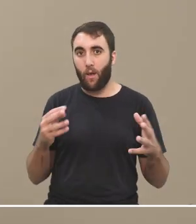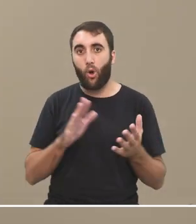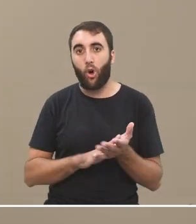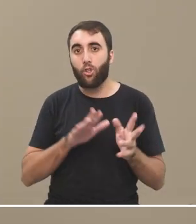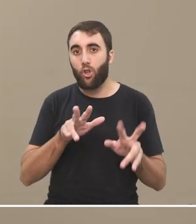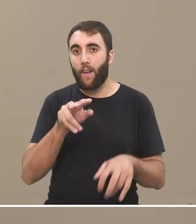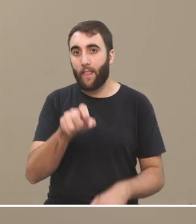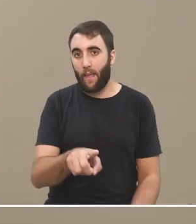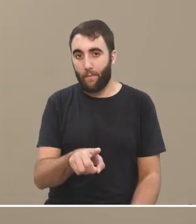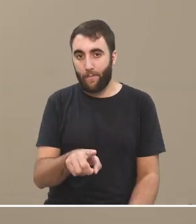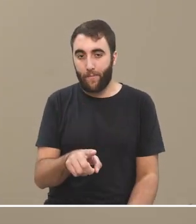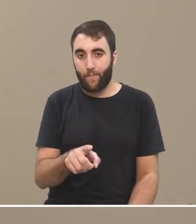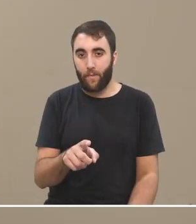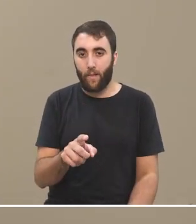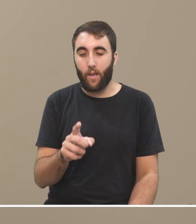con esto